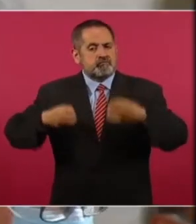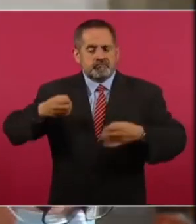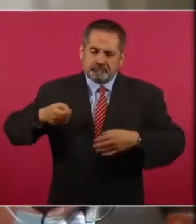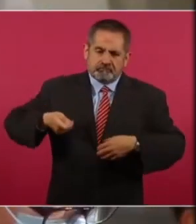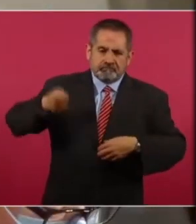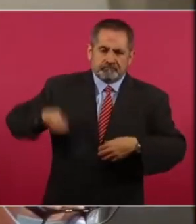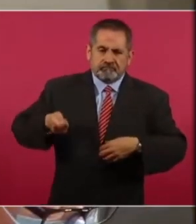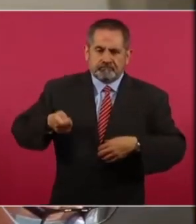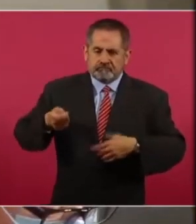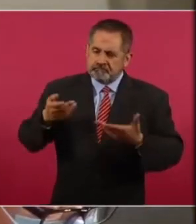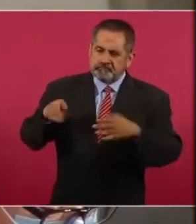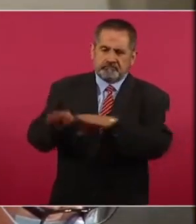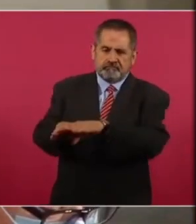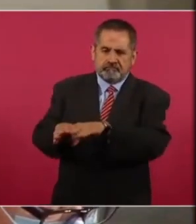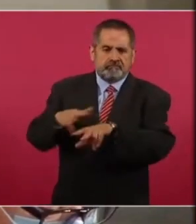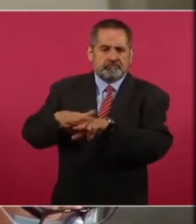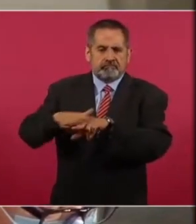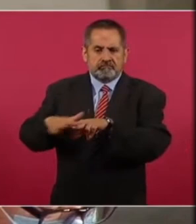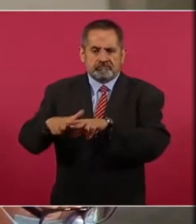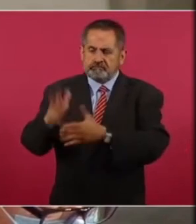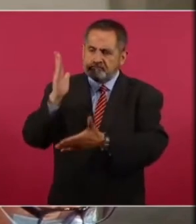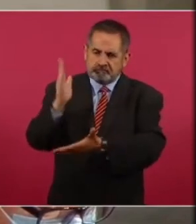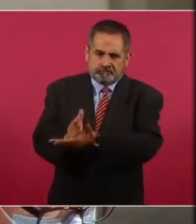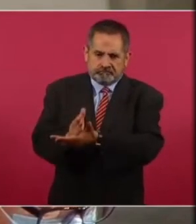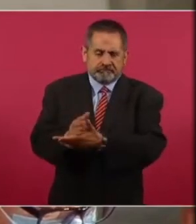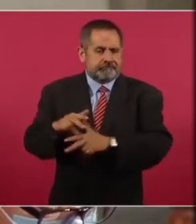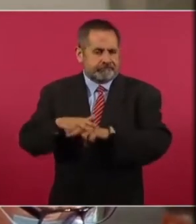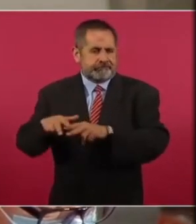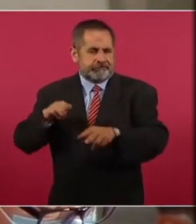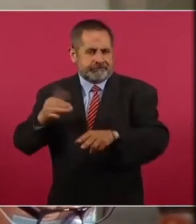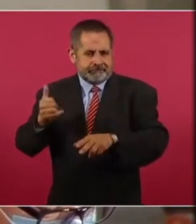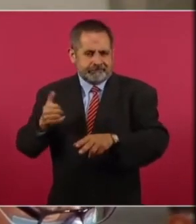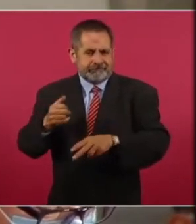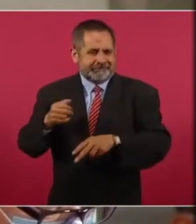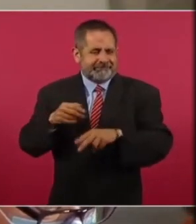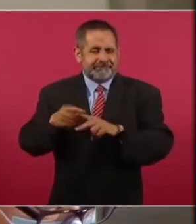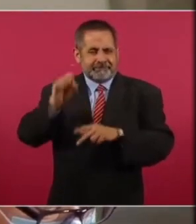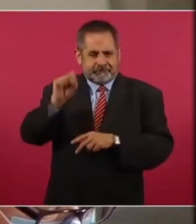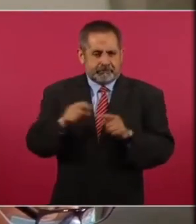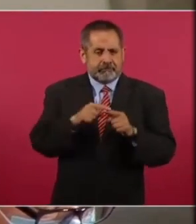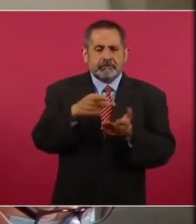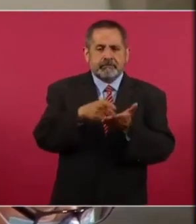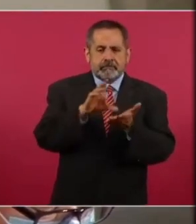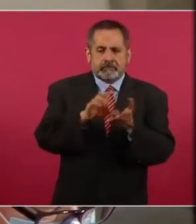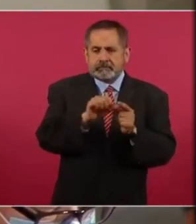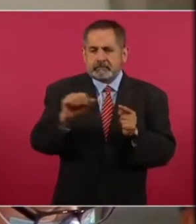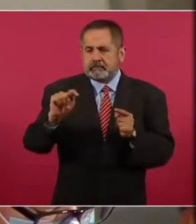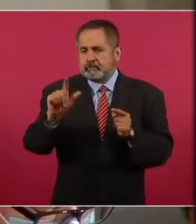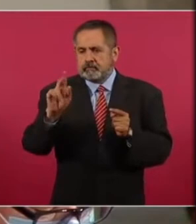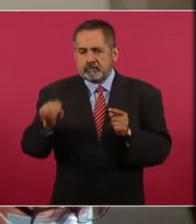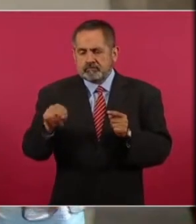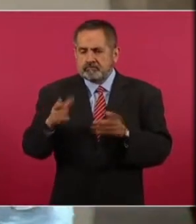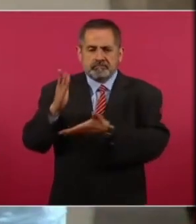que dicta ascensión definitiva al tramo 5 del tren Maya al tramo 5 Sur que va de Playa del Carmen a Tulum pero bueno, pues sí,